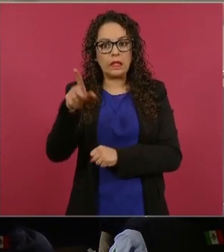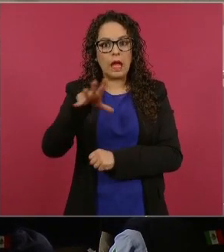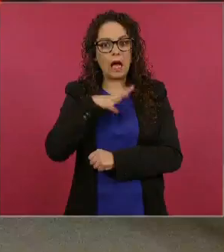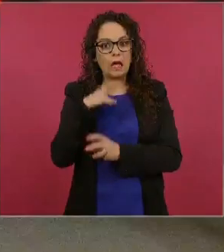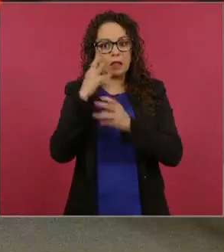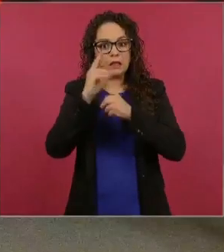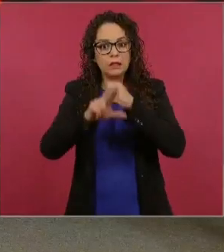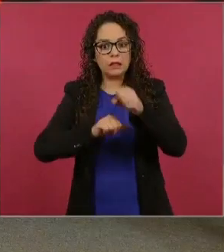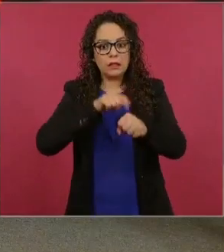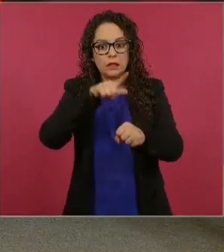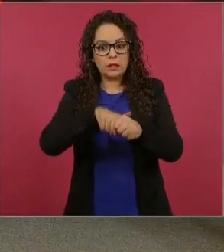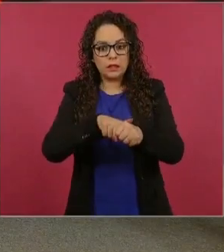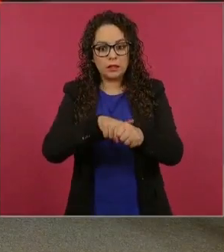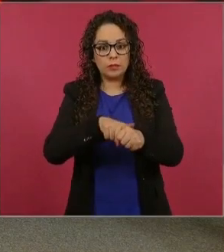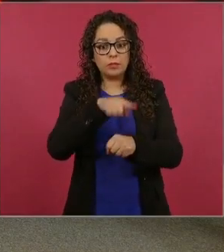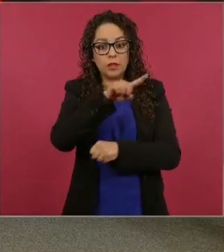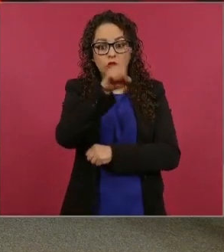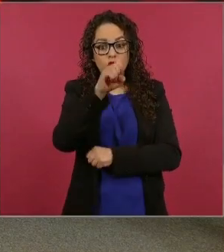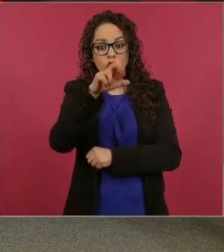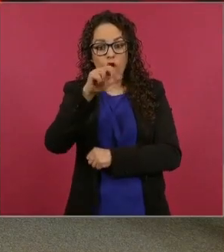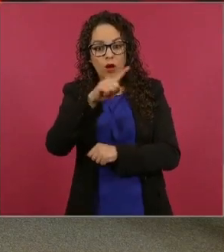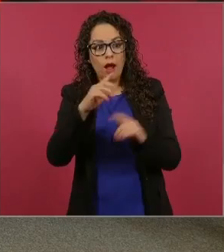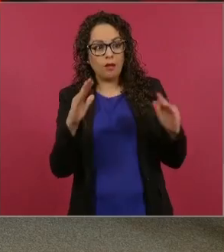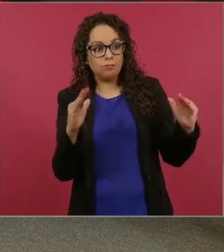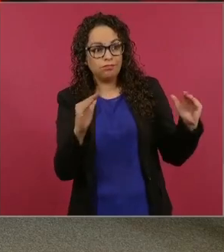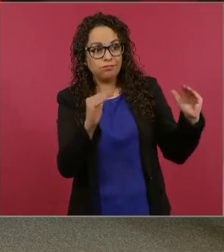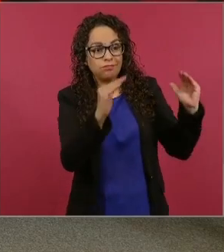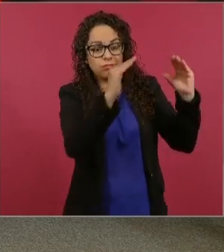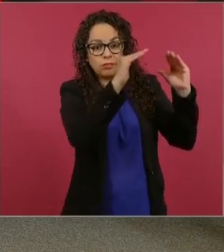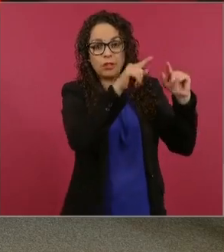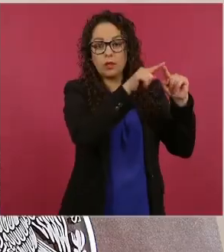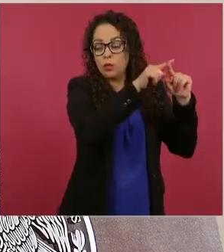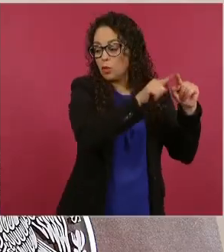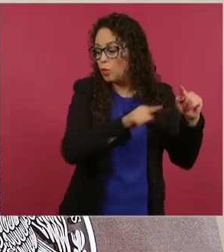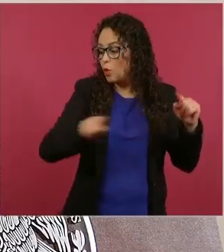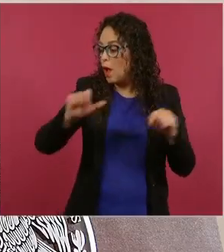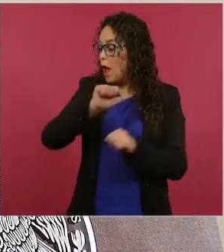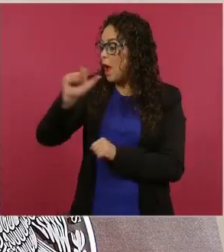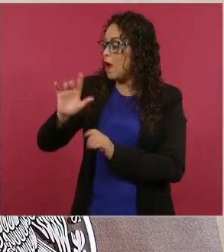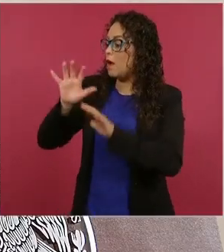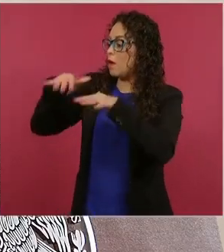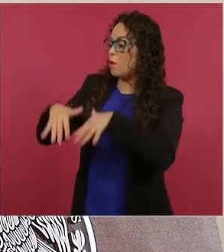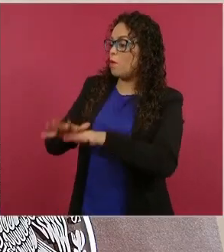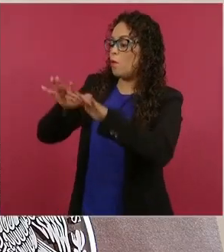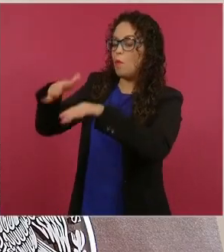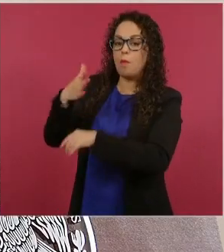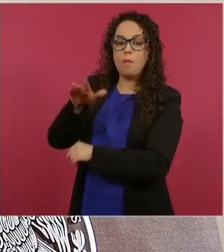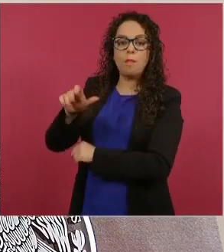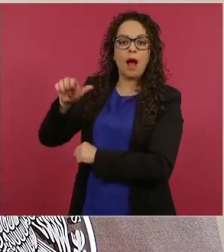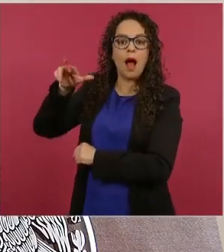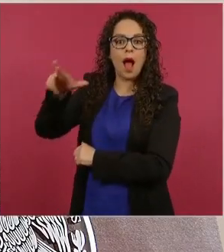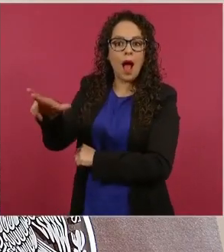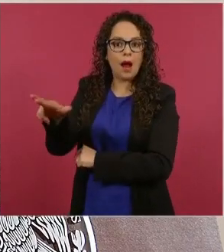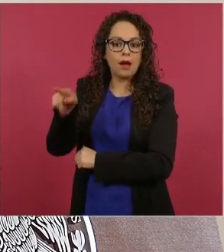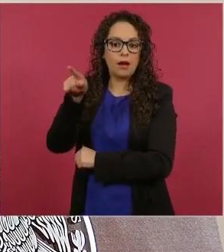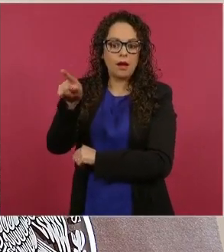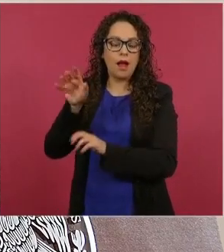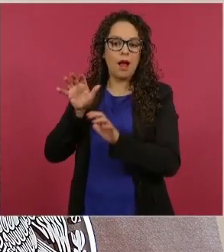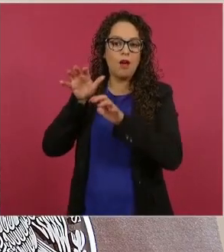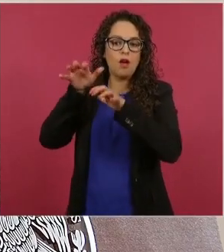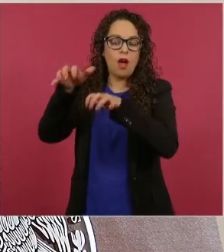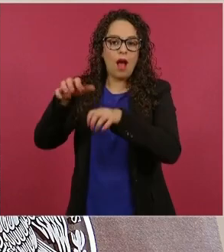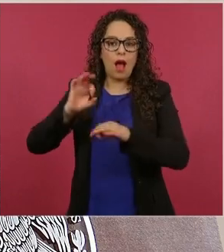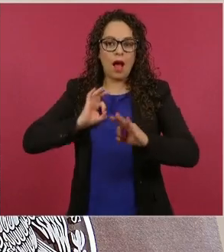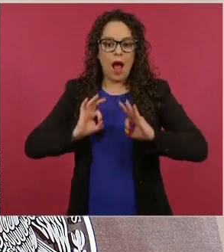entonces van de la zona arqueológica y van a las costas a ver al mar. Queremos protegerles, queremos cuidar ese sendero